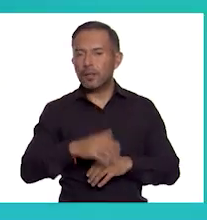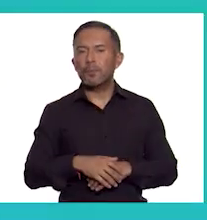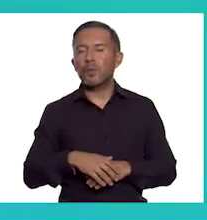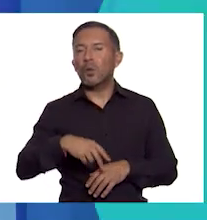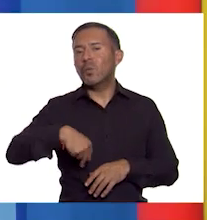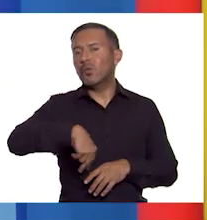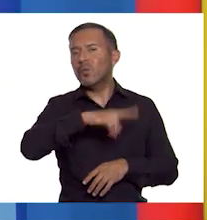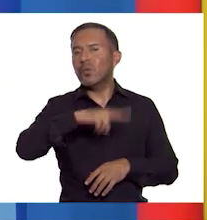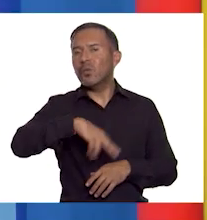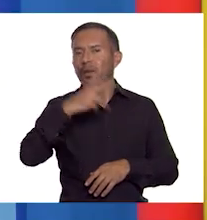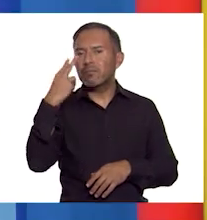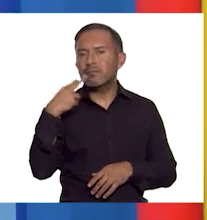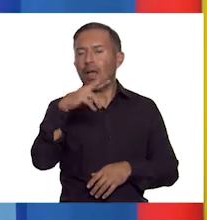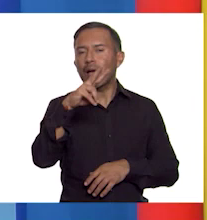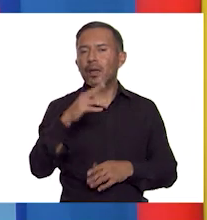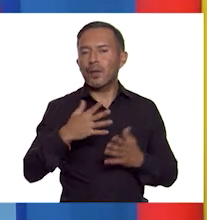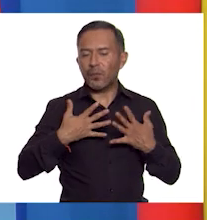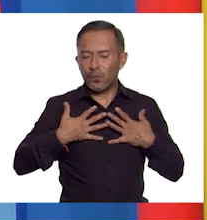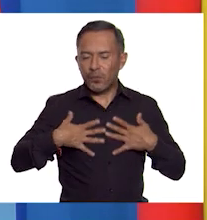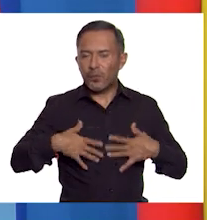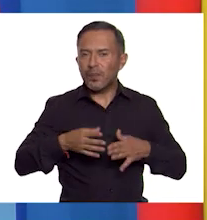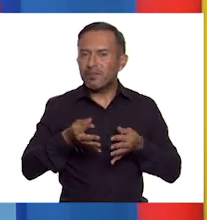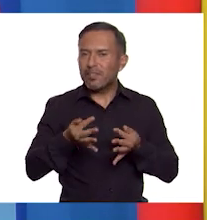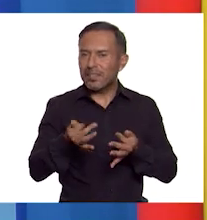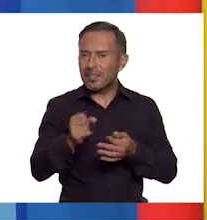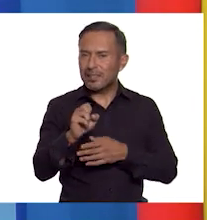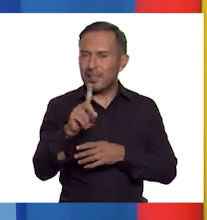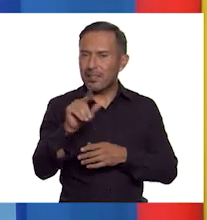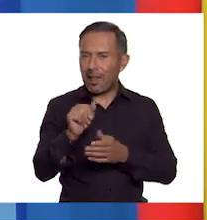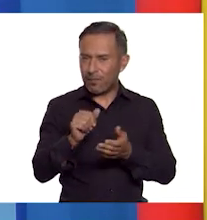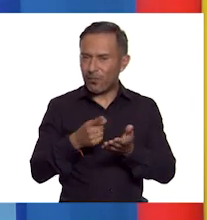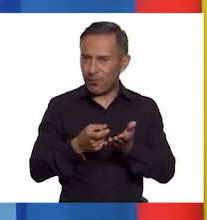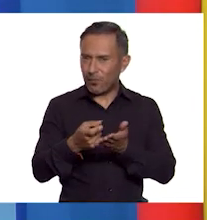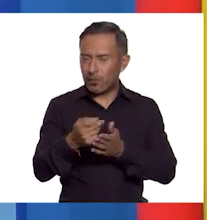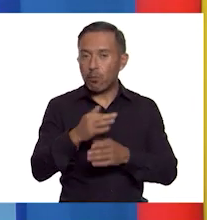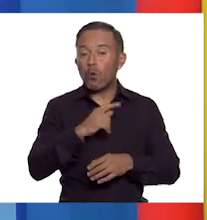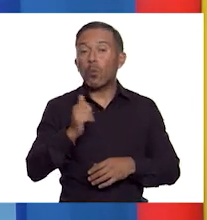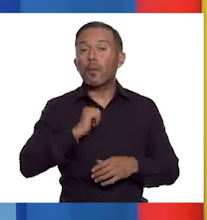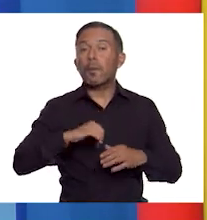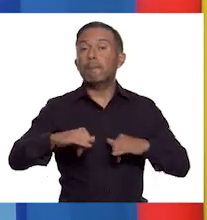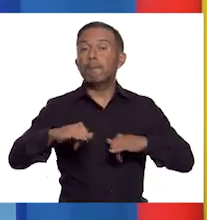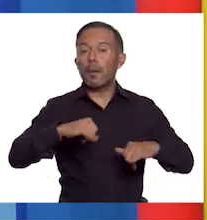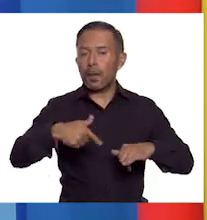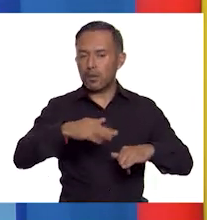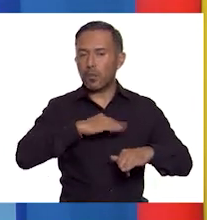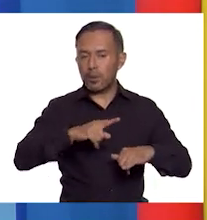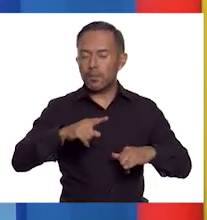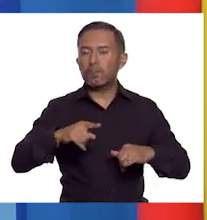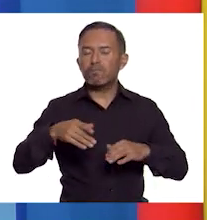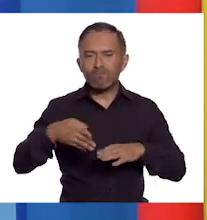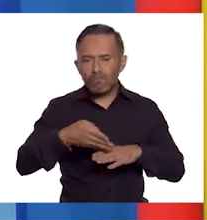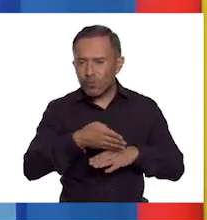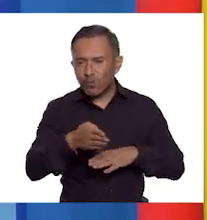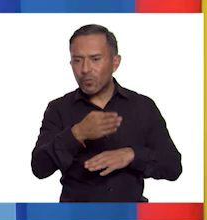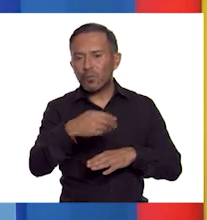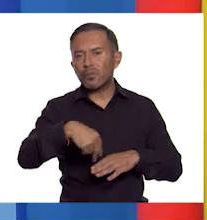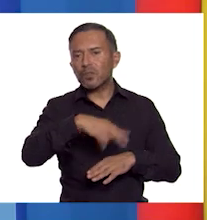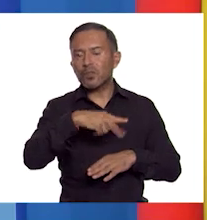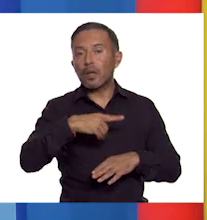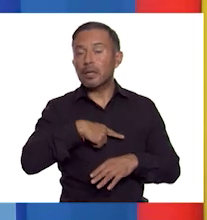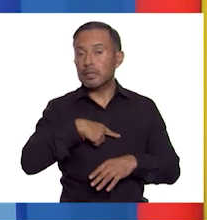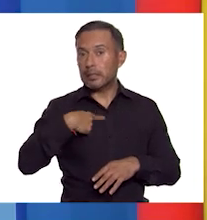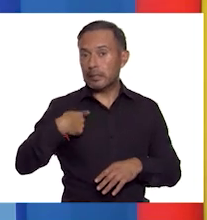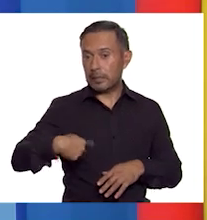antigua conexión comercial. Podrán observar un mapa en el cual se muestra la ruta comercial que se seguía de